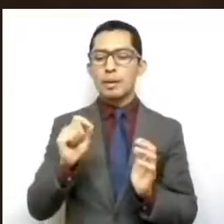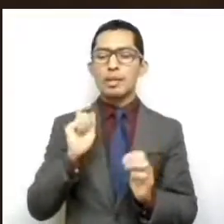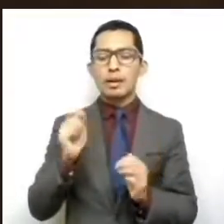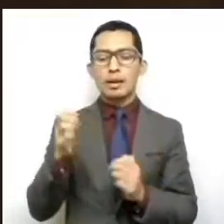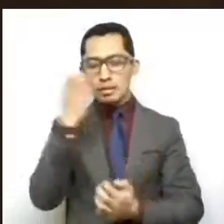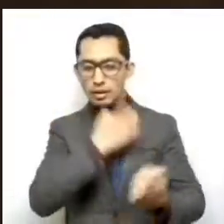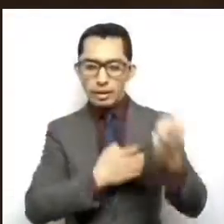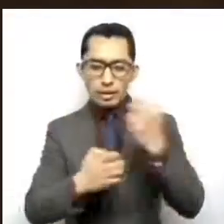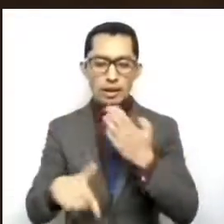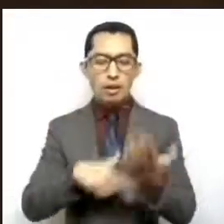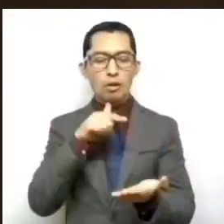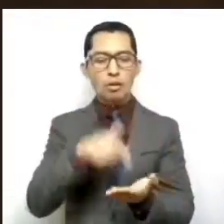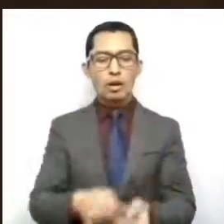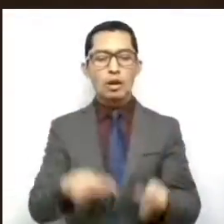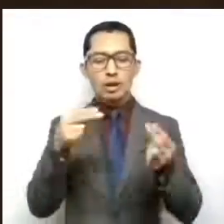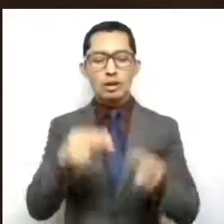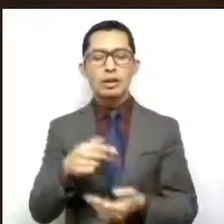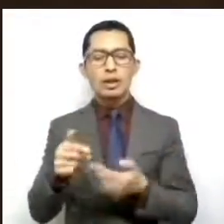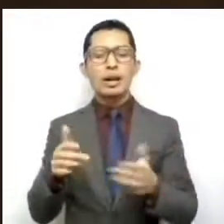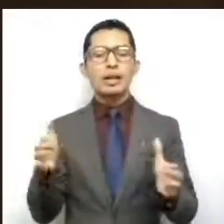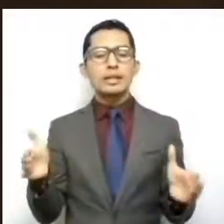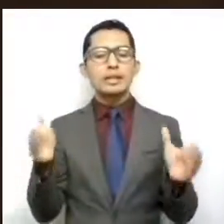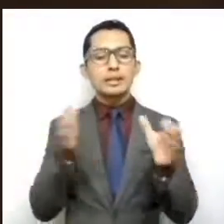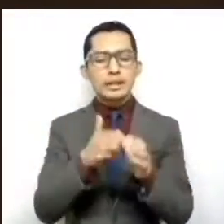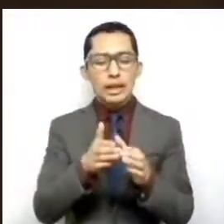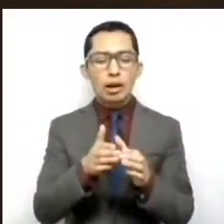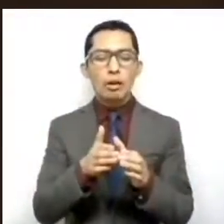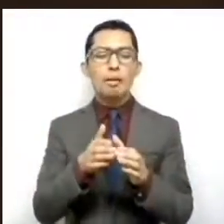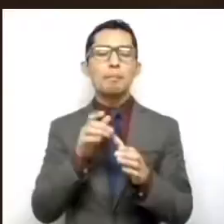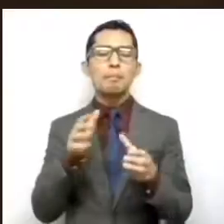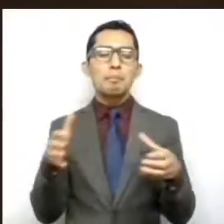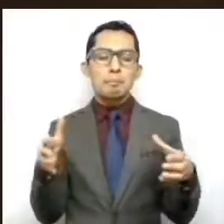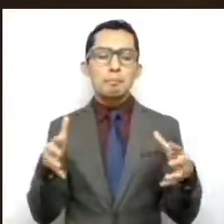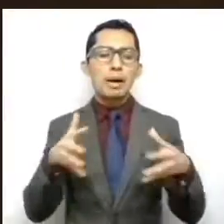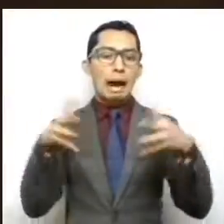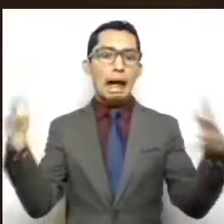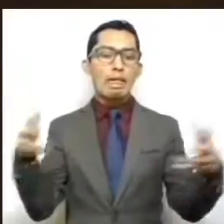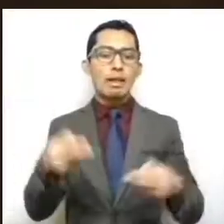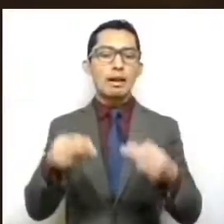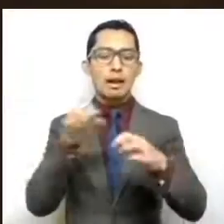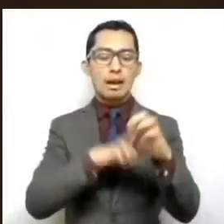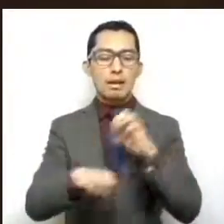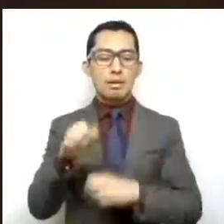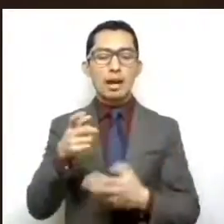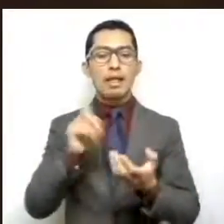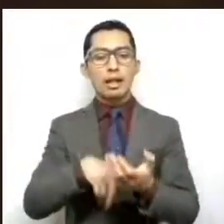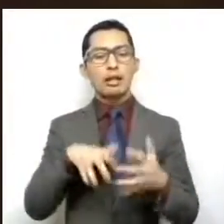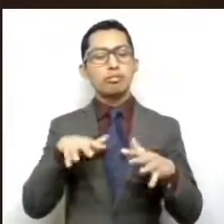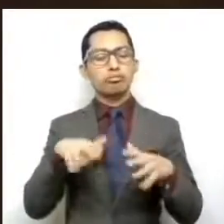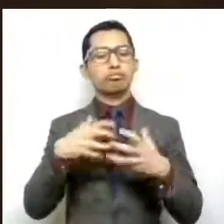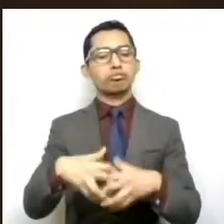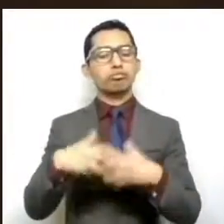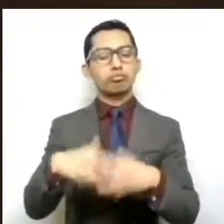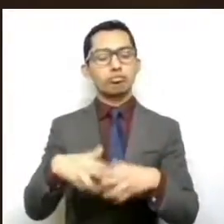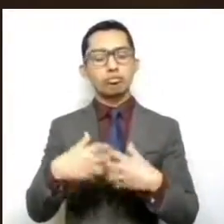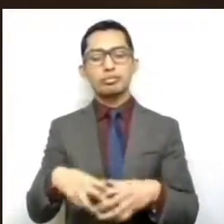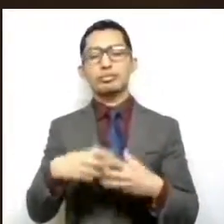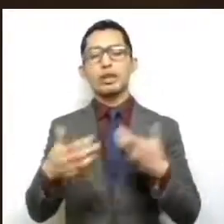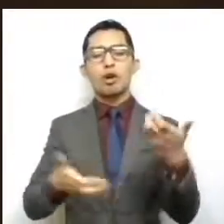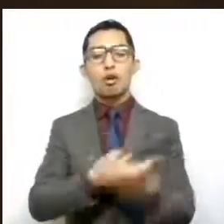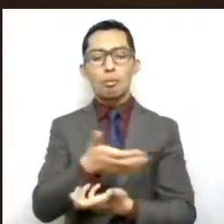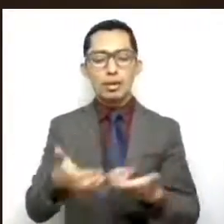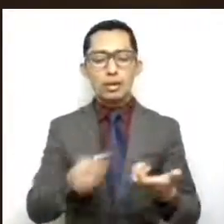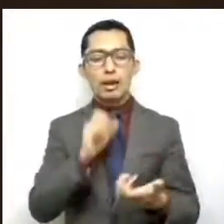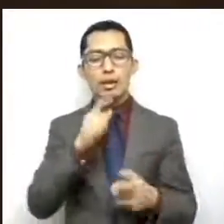establecimientos micro, pequeños y medianos que realizan actividades manufactureras, comerciales y de servicios